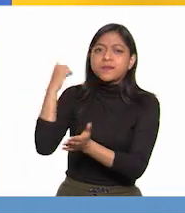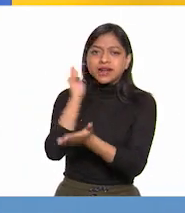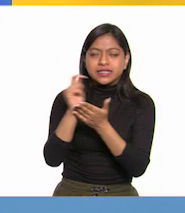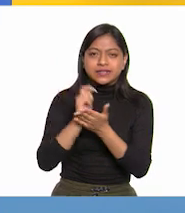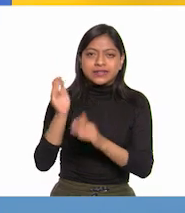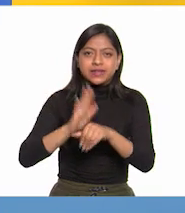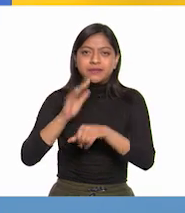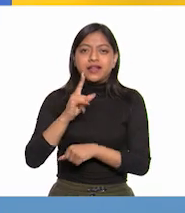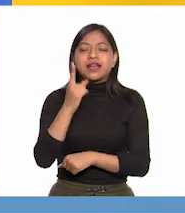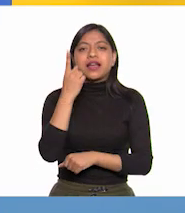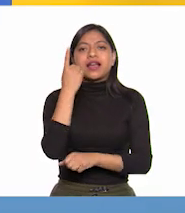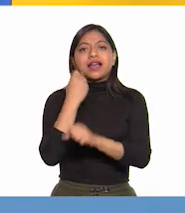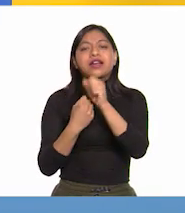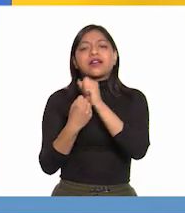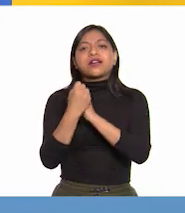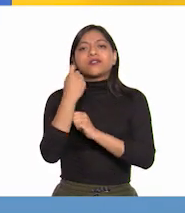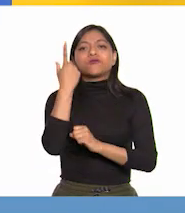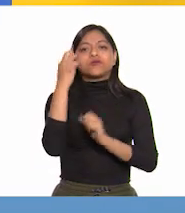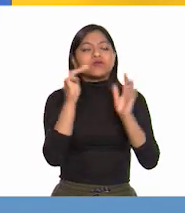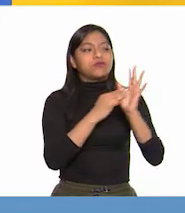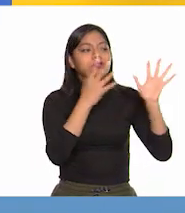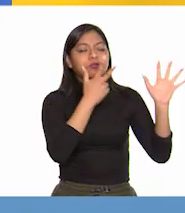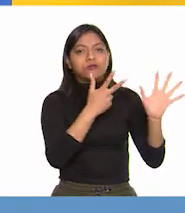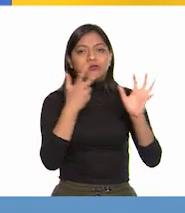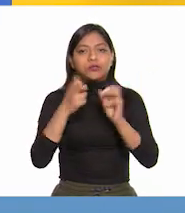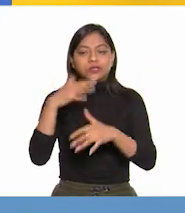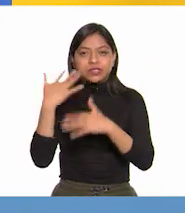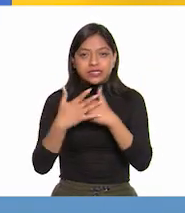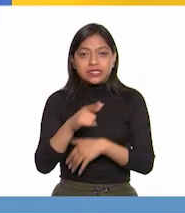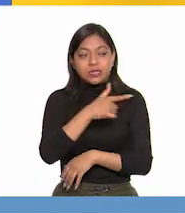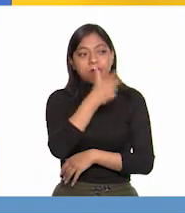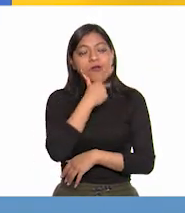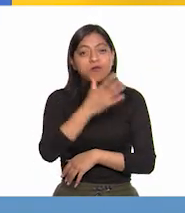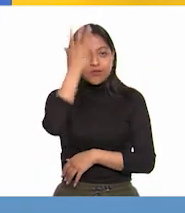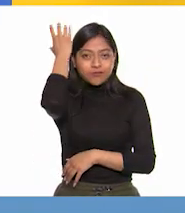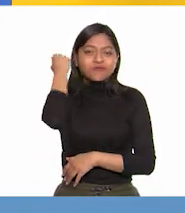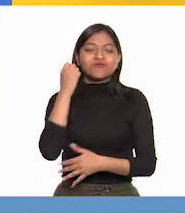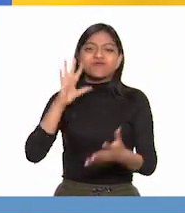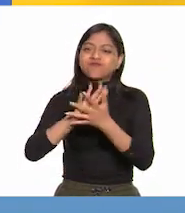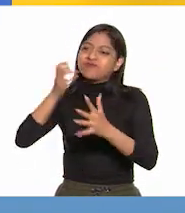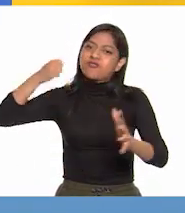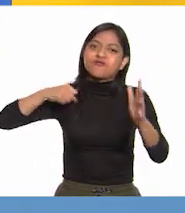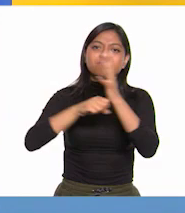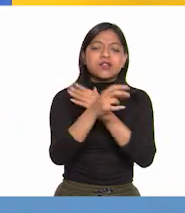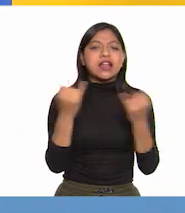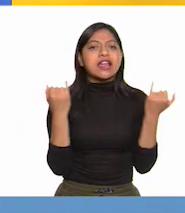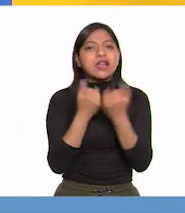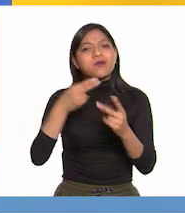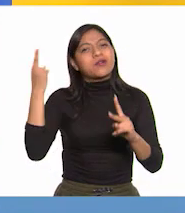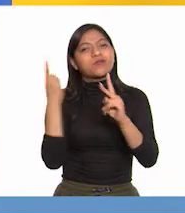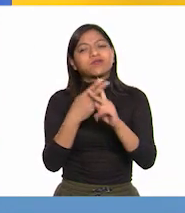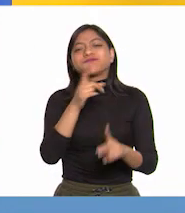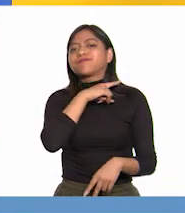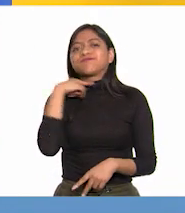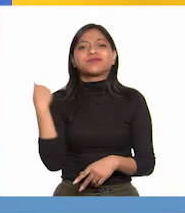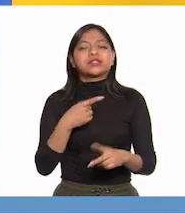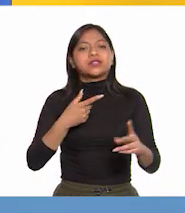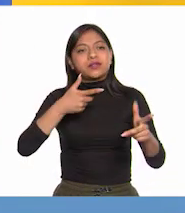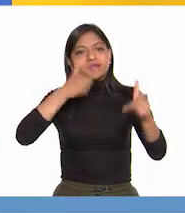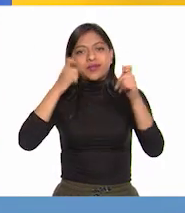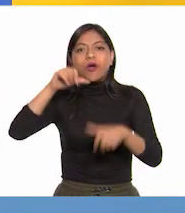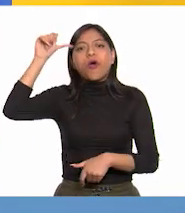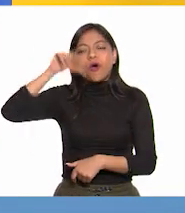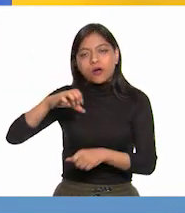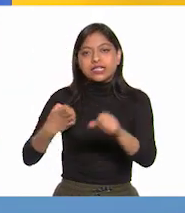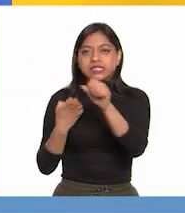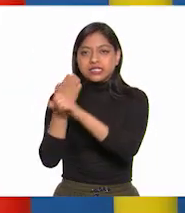En el año de 1815, Morelos fue capturado y fusilado en San Cristóbal, Ecatepec, hoy Estado